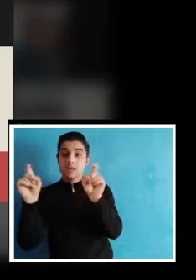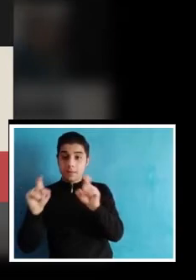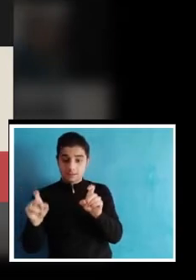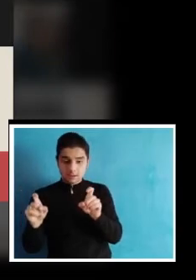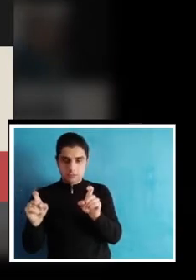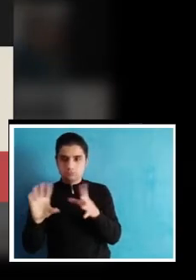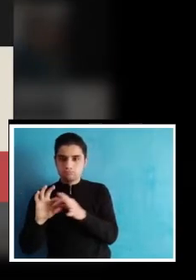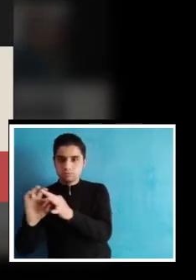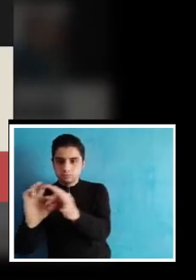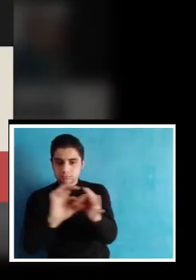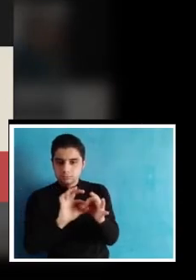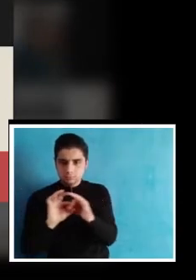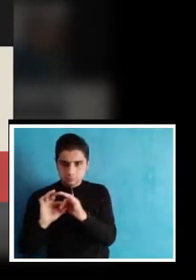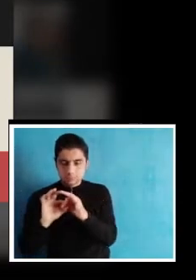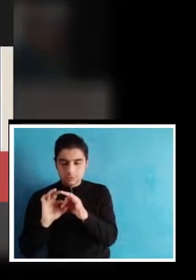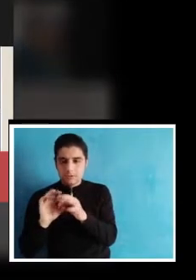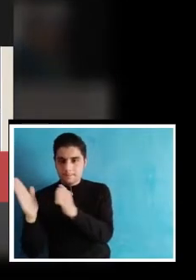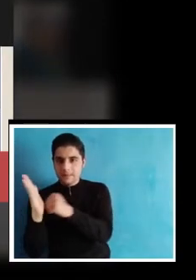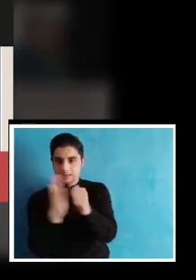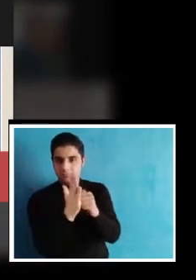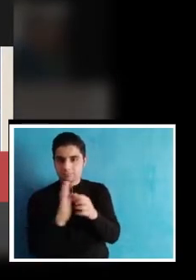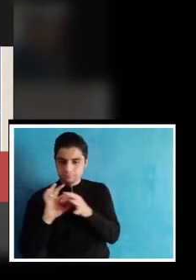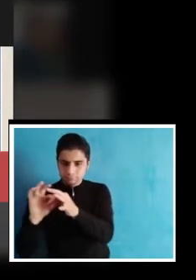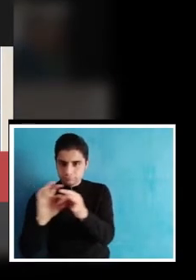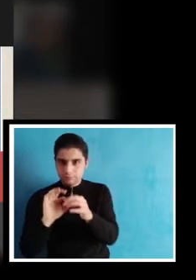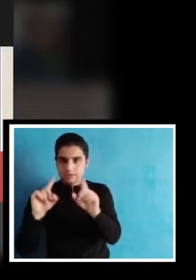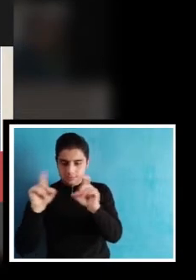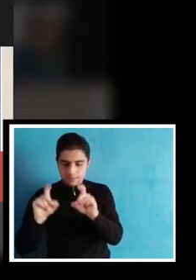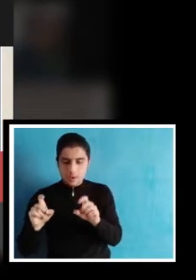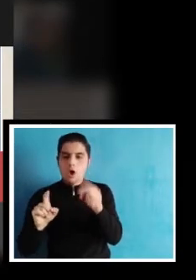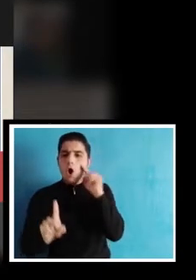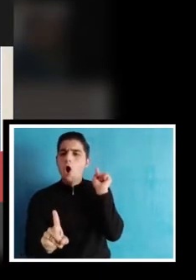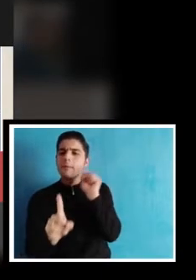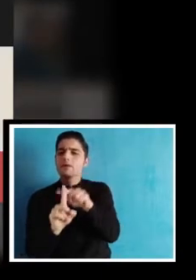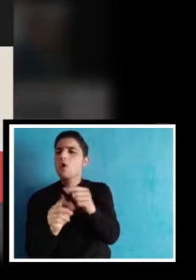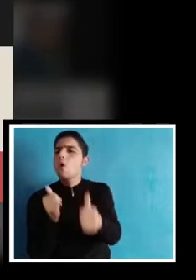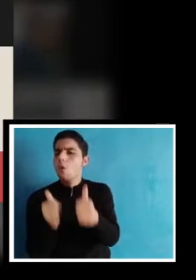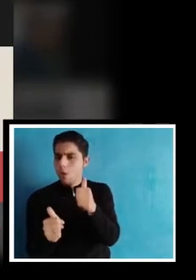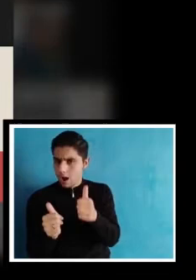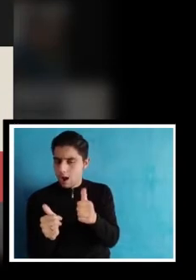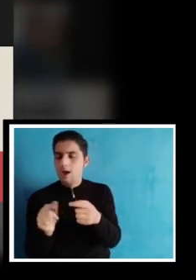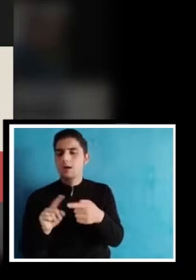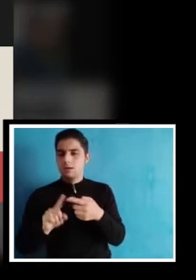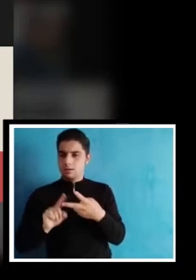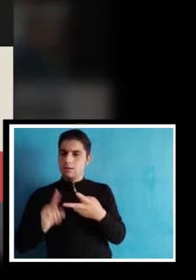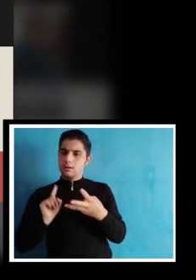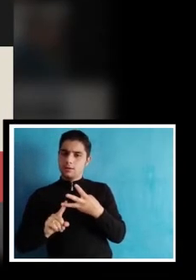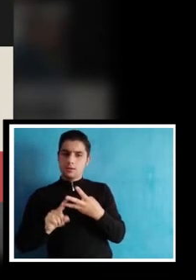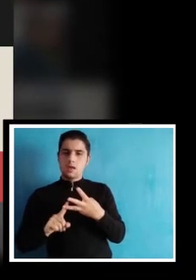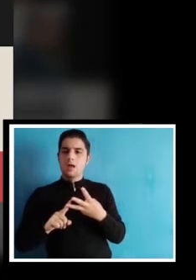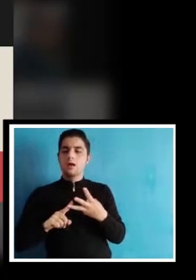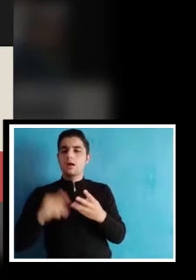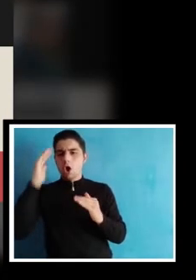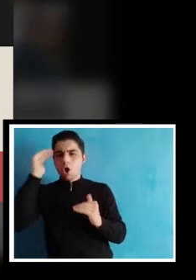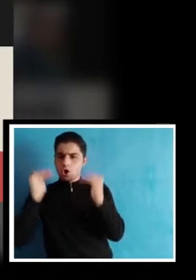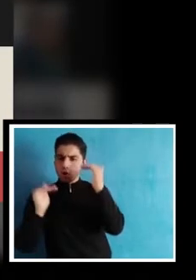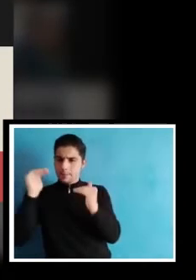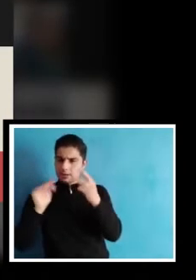unificar las temáticas, diseñar los objetivos propuestos para estas temáticas, las